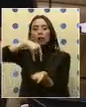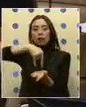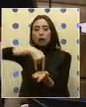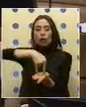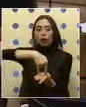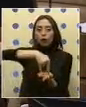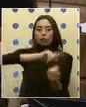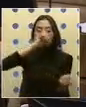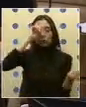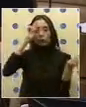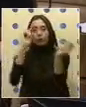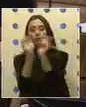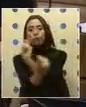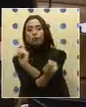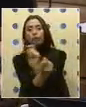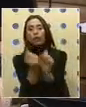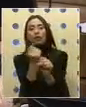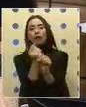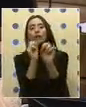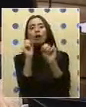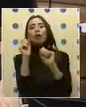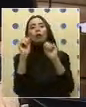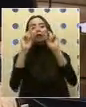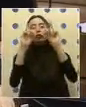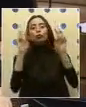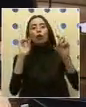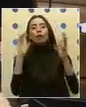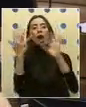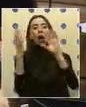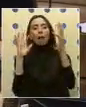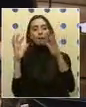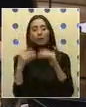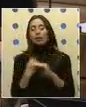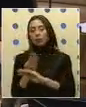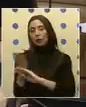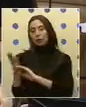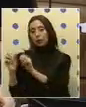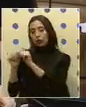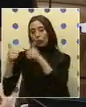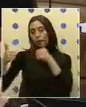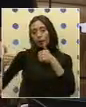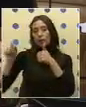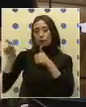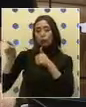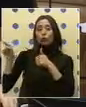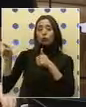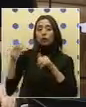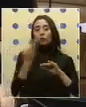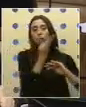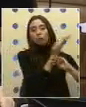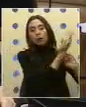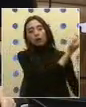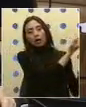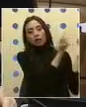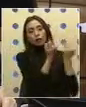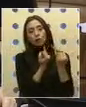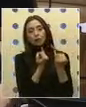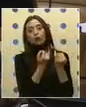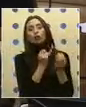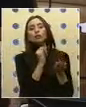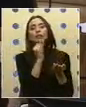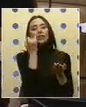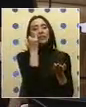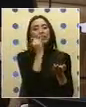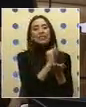efectivamente el trabajo medioambiental. Por eso quiero pedirle, Presidente, como mesa, que ustedes pudieran requerir la información al Instituto de Ciencia